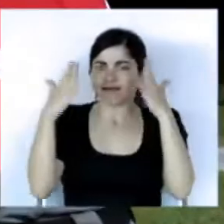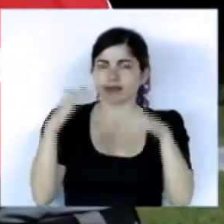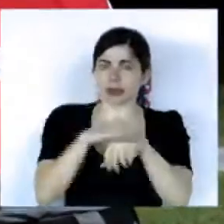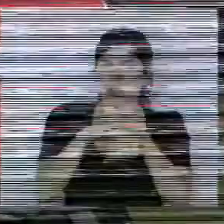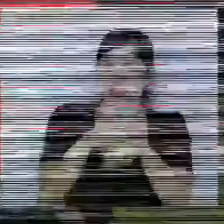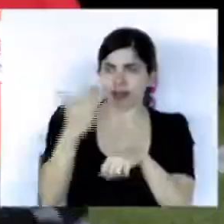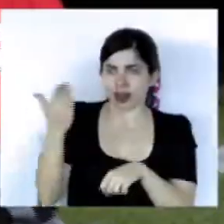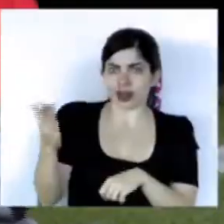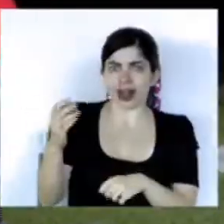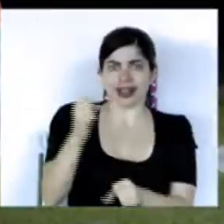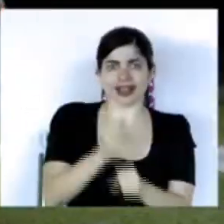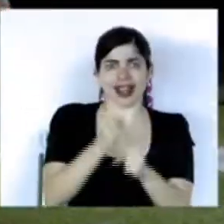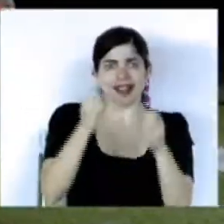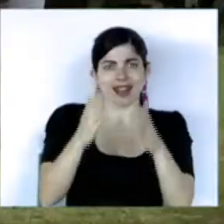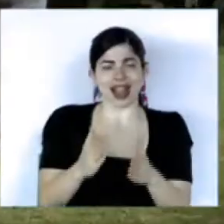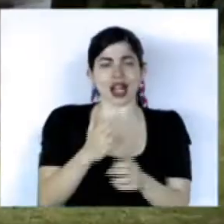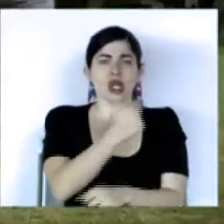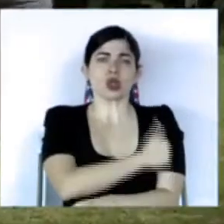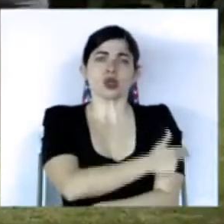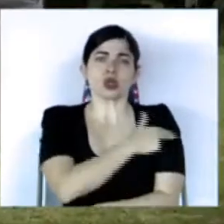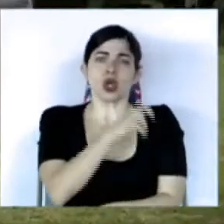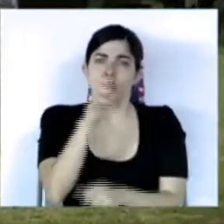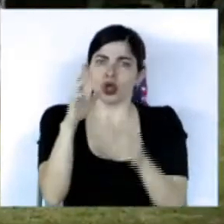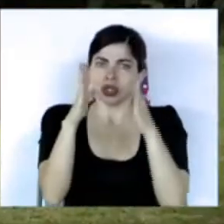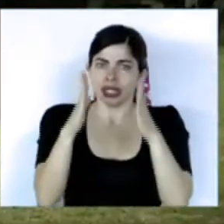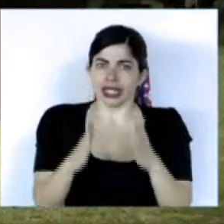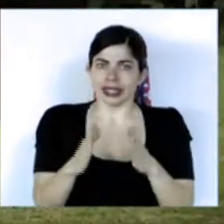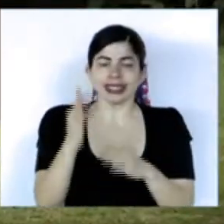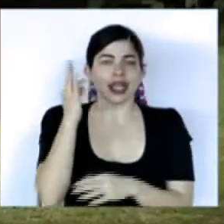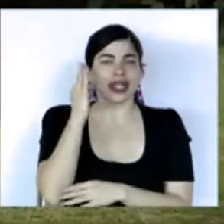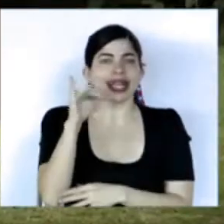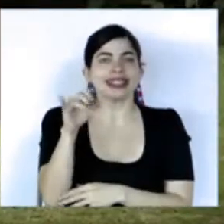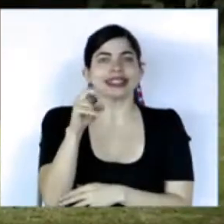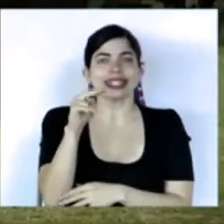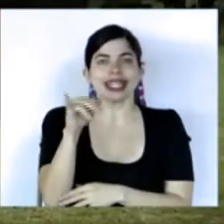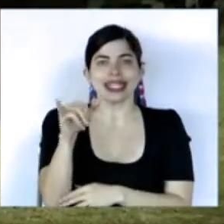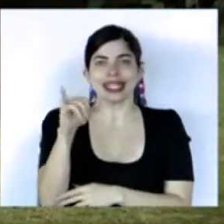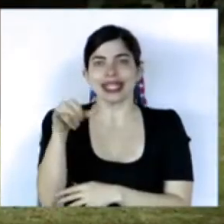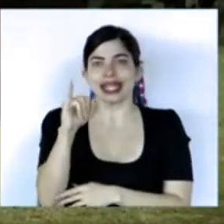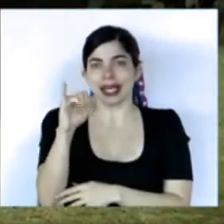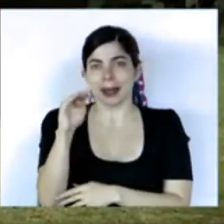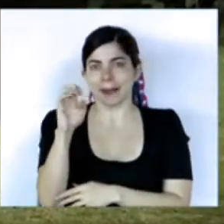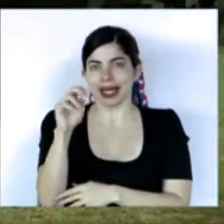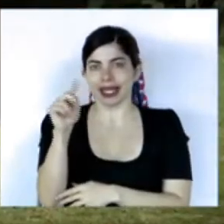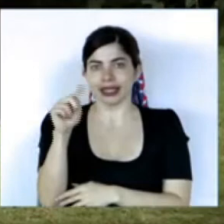para esta funcionaria de la Cruz Roja Costarricense la señorita Jenny Jiménez